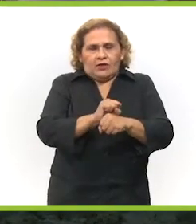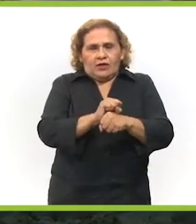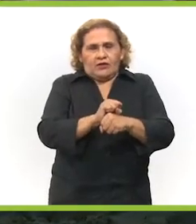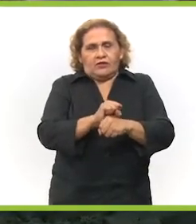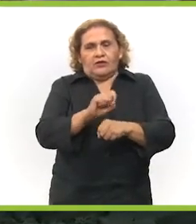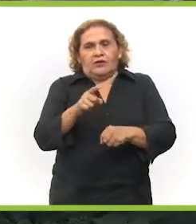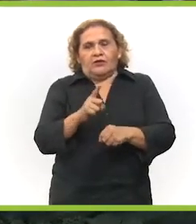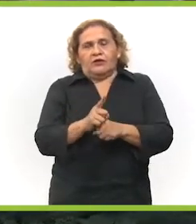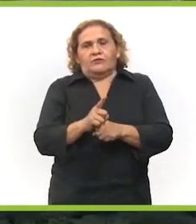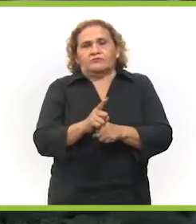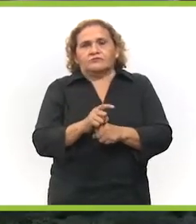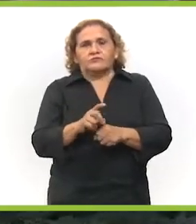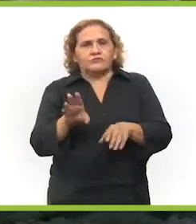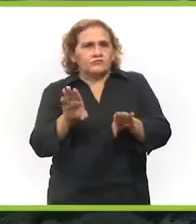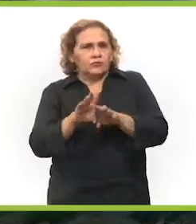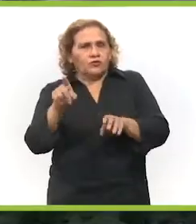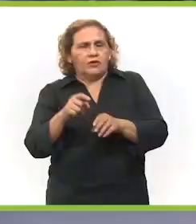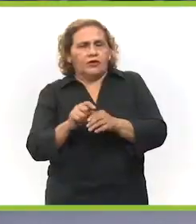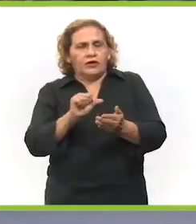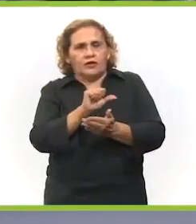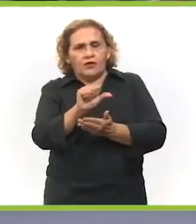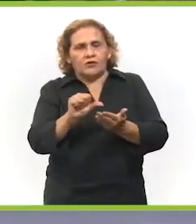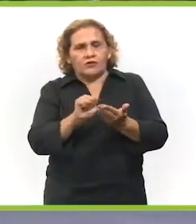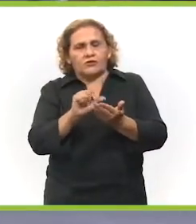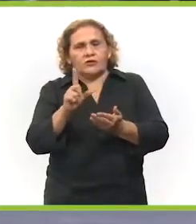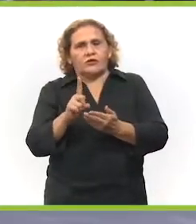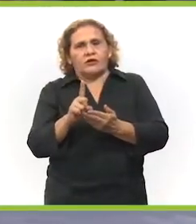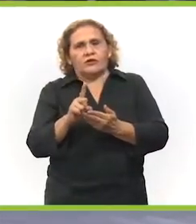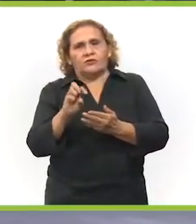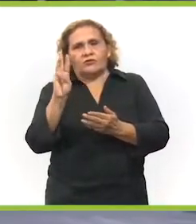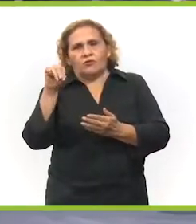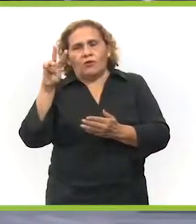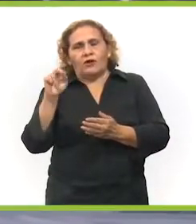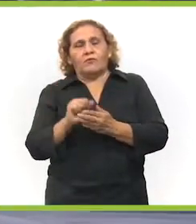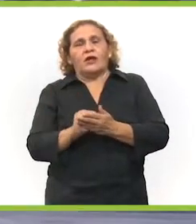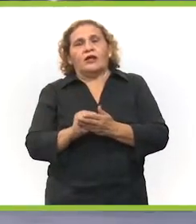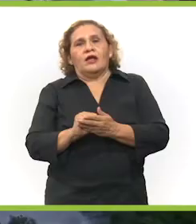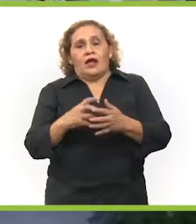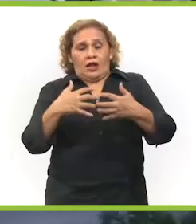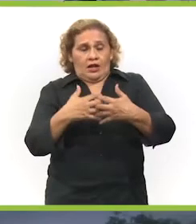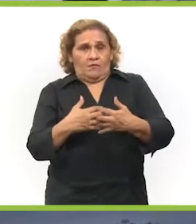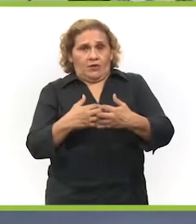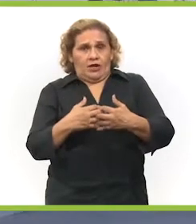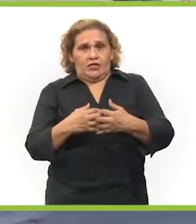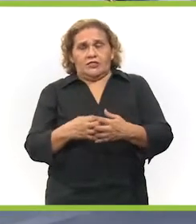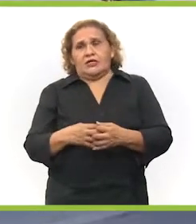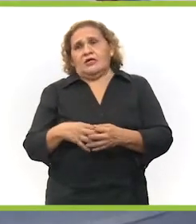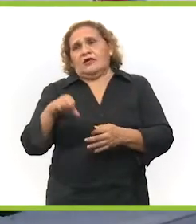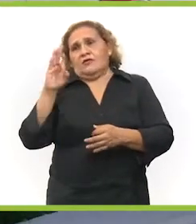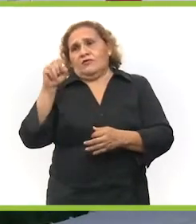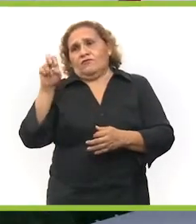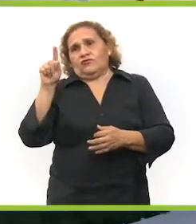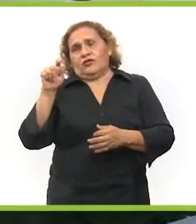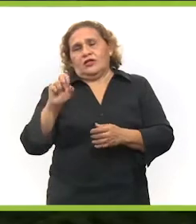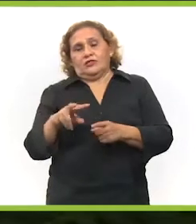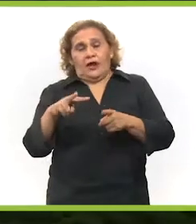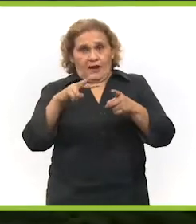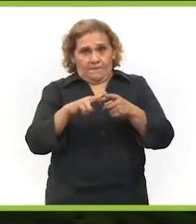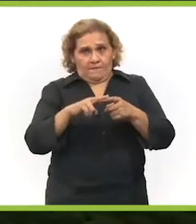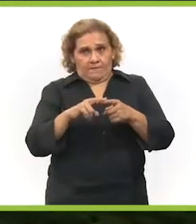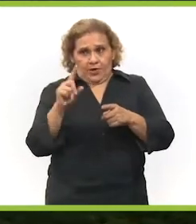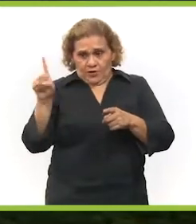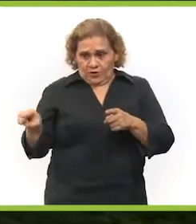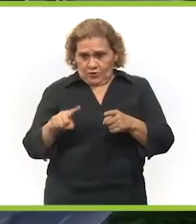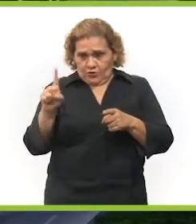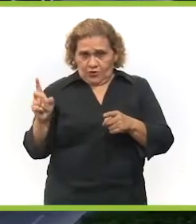en las últimas semanas, que tú conoces muy bien, Libden, como es el centro de distribución de Walmart, la planta de cemento Fortaleza, el